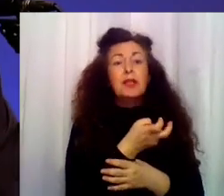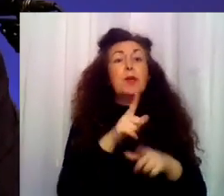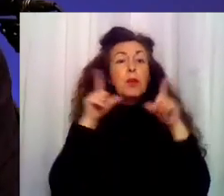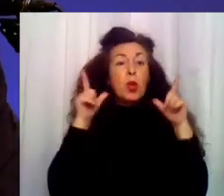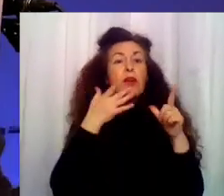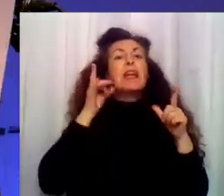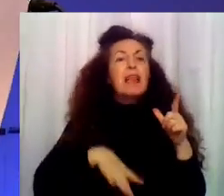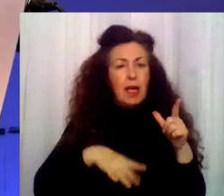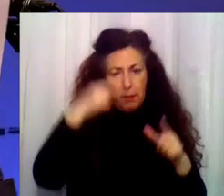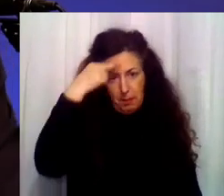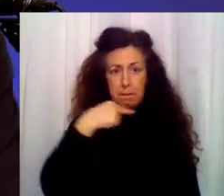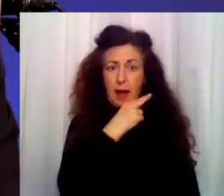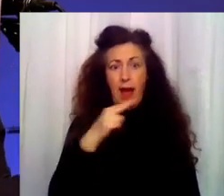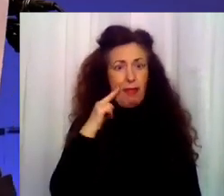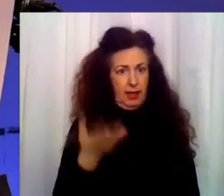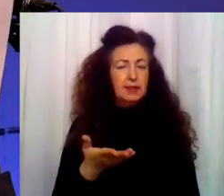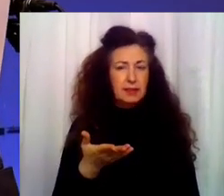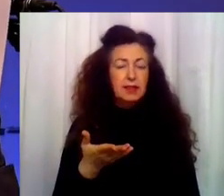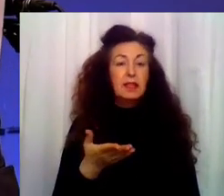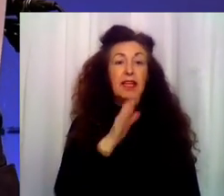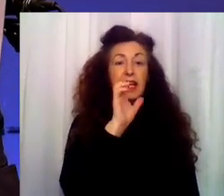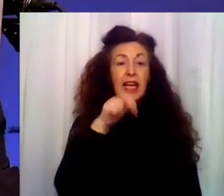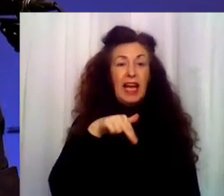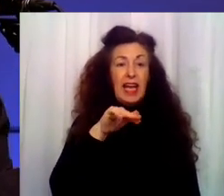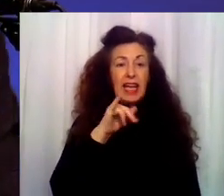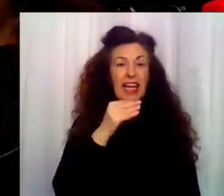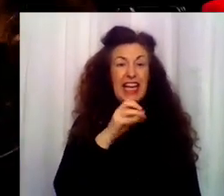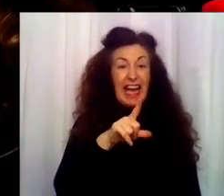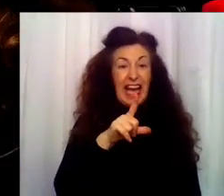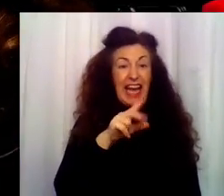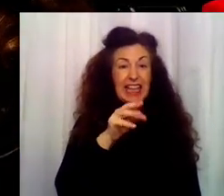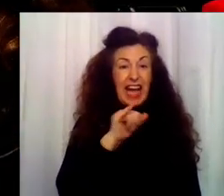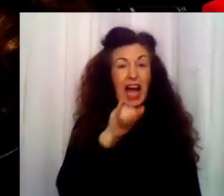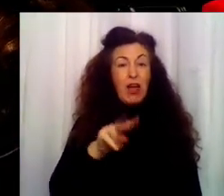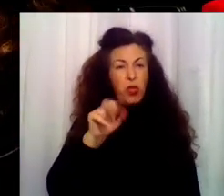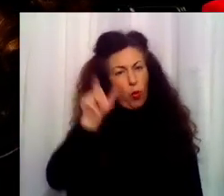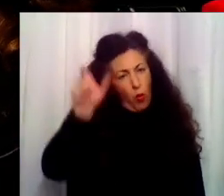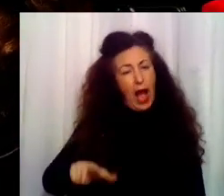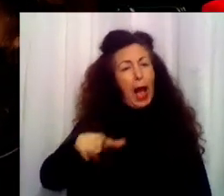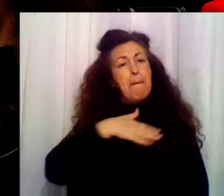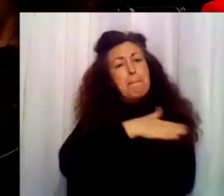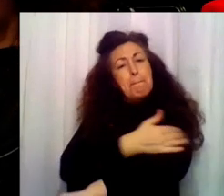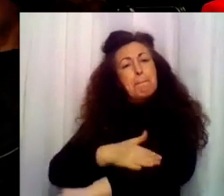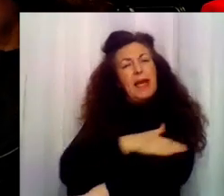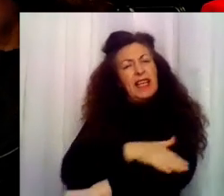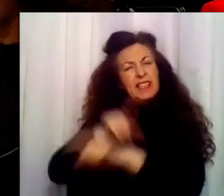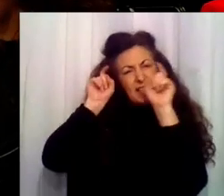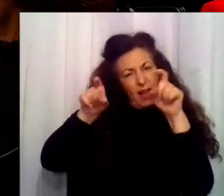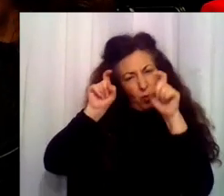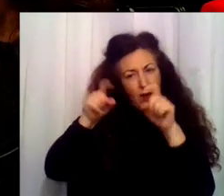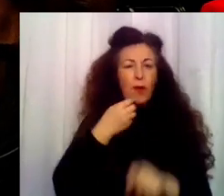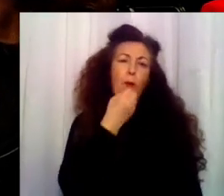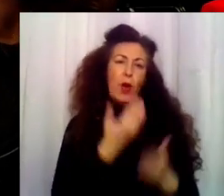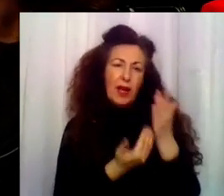progenitores en los últimos tiempos. Enriqueta Zúa, ministra de Educación, buenos días. Buenos días, Íñigo. Ministra, 10 disturbios en este